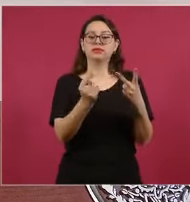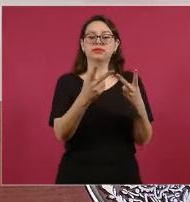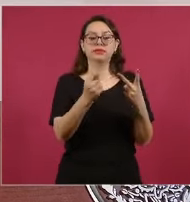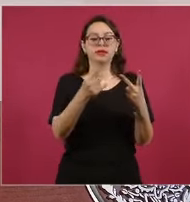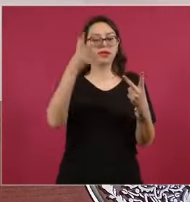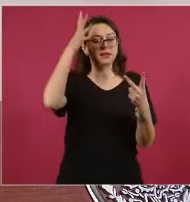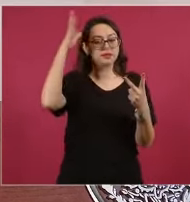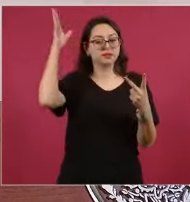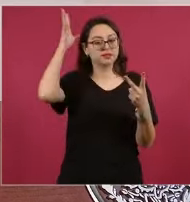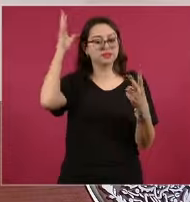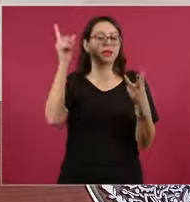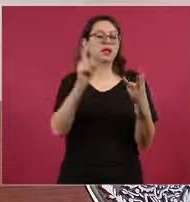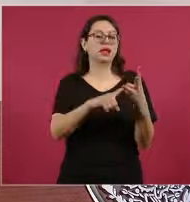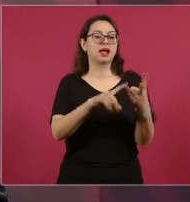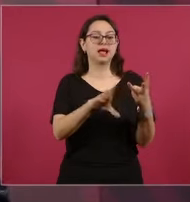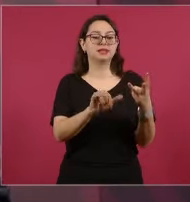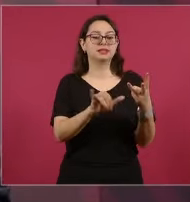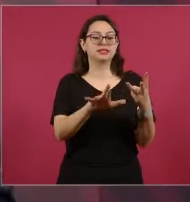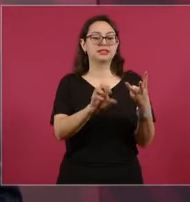o Radiofórmula